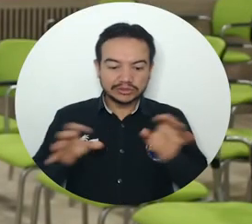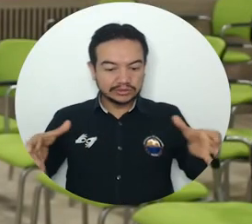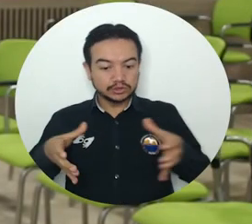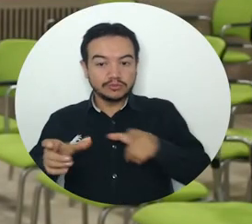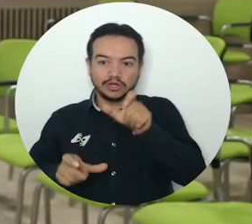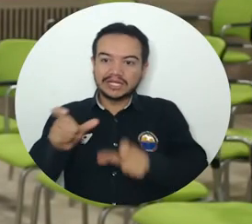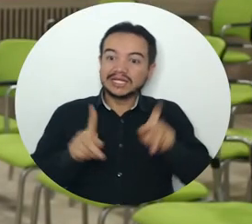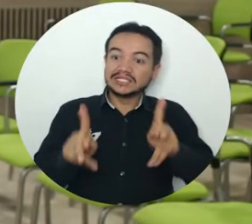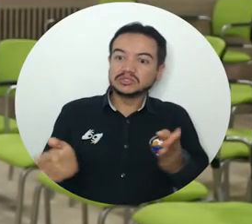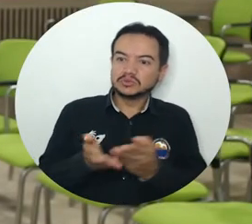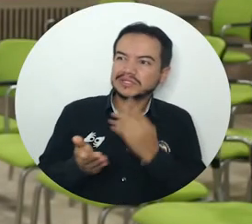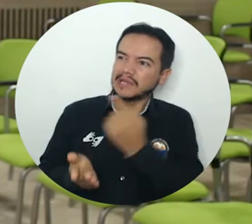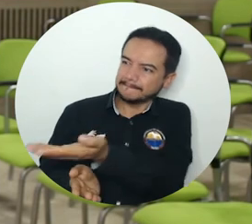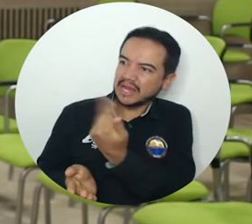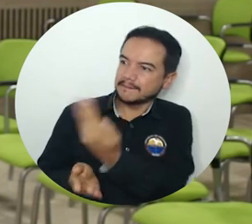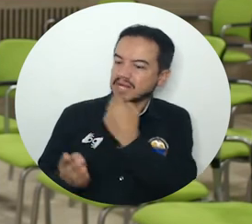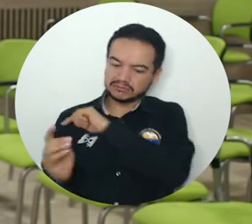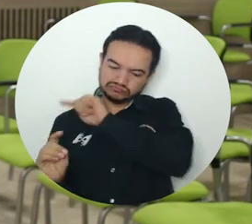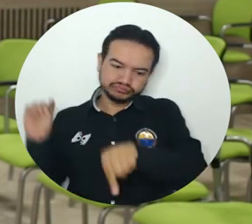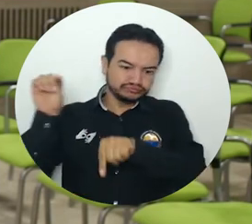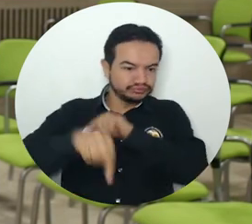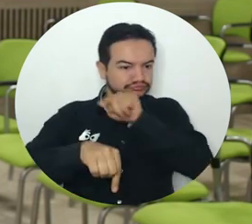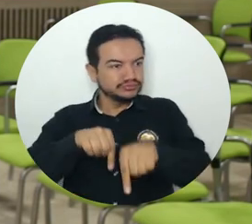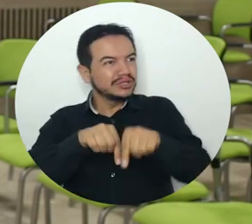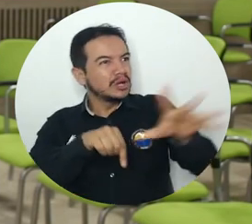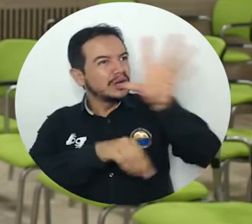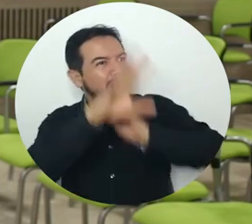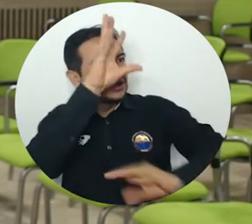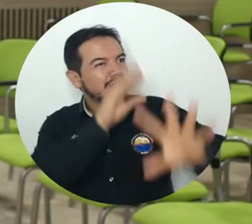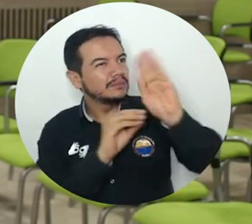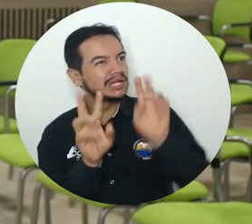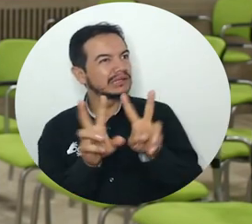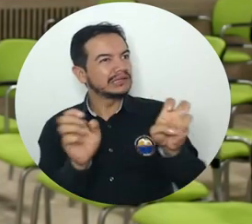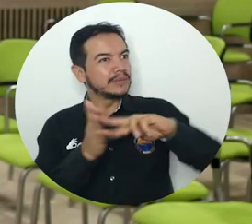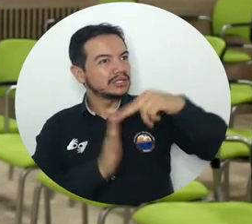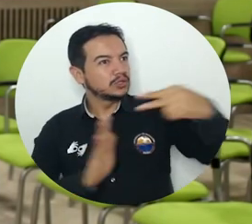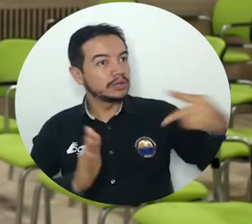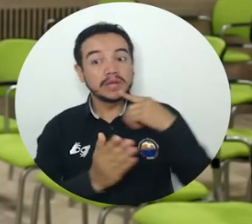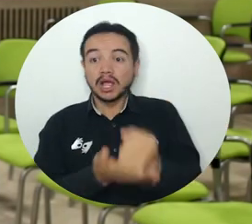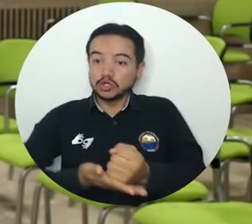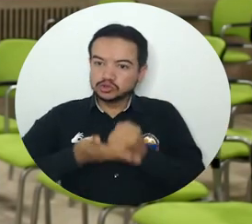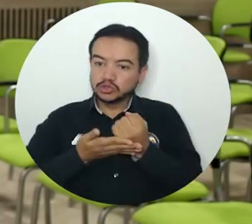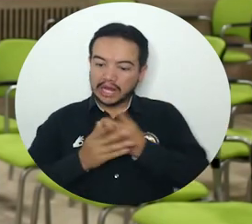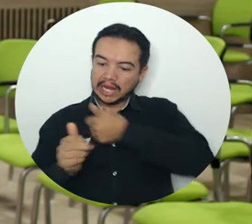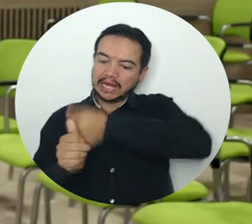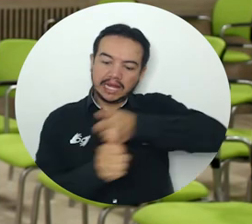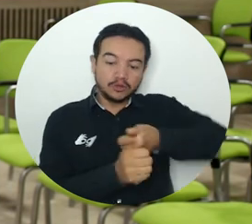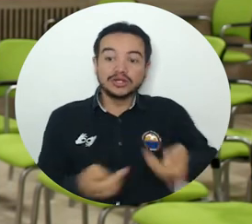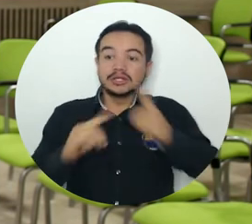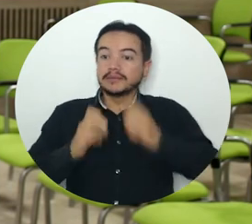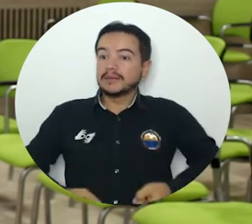estudiantes vengan, conozcan sobre estos avances tecnológicos, porque esto nos va a ayudar tanto a nosotros mismos como